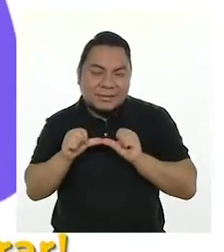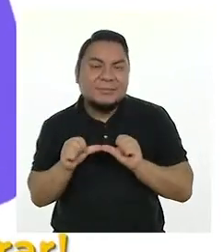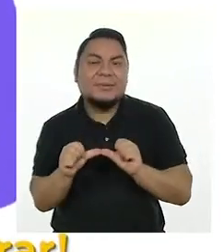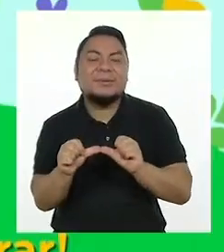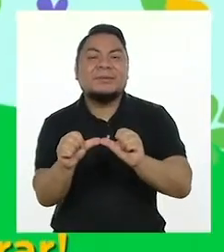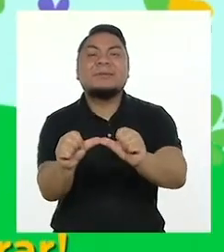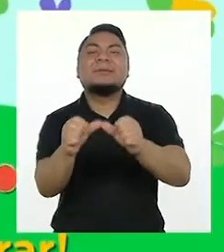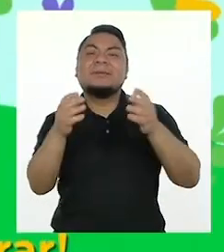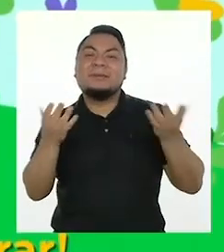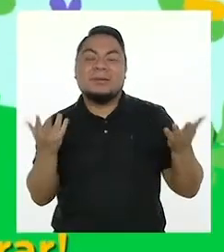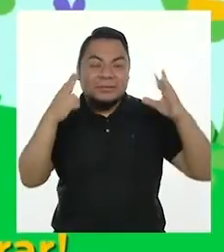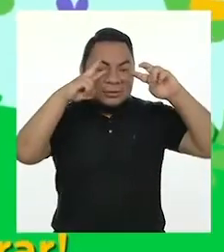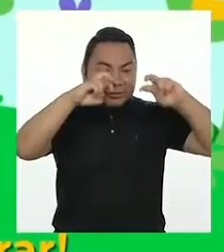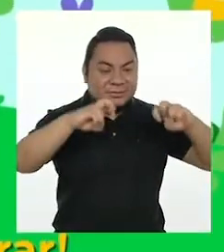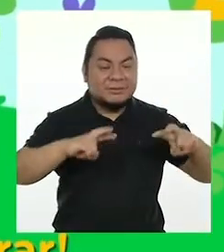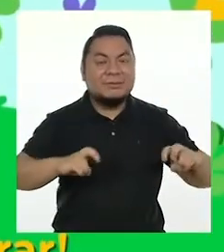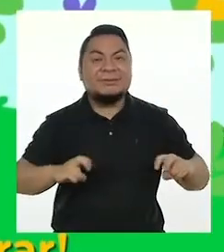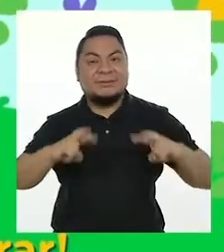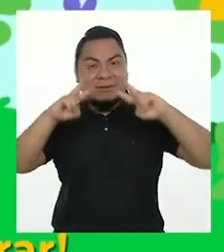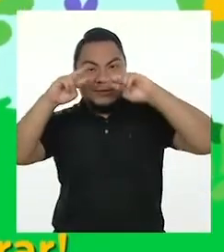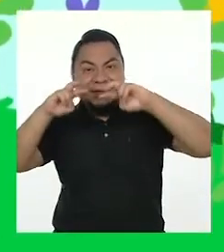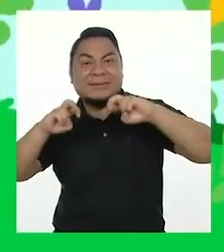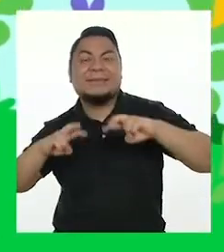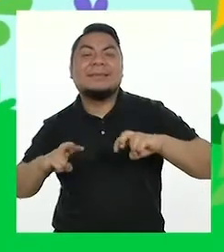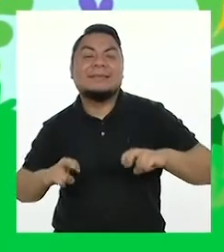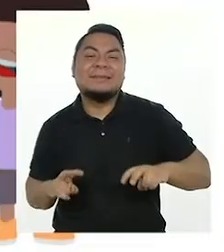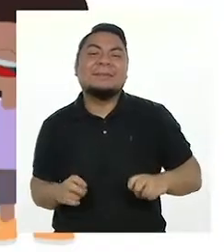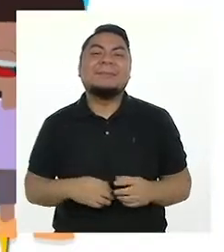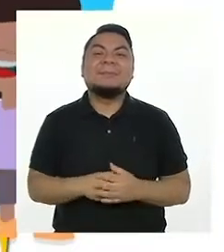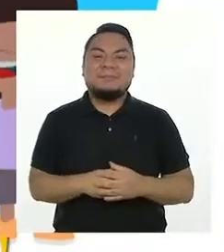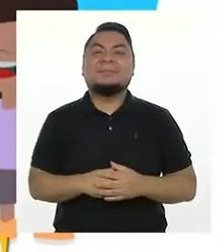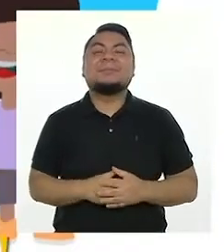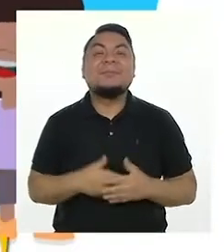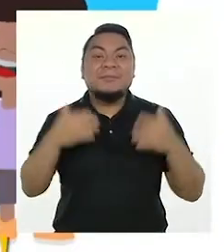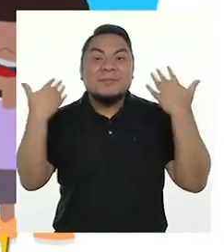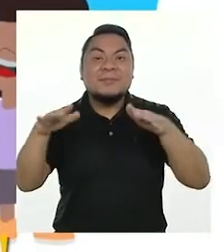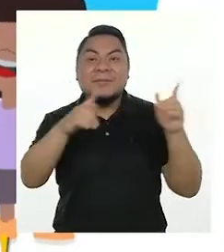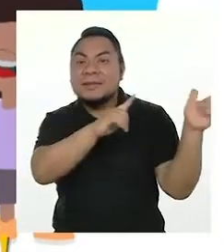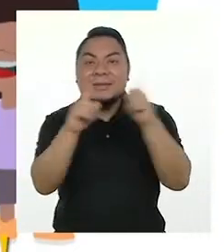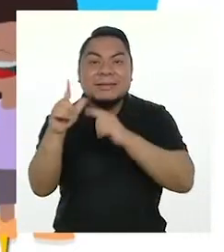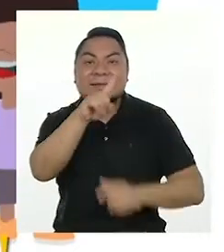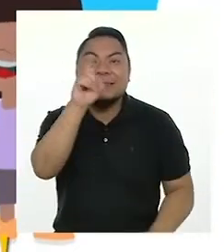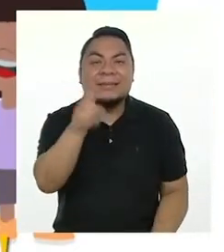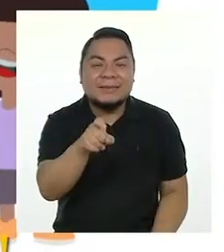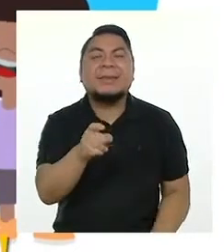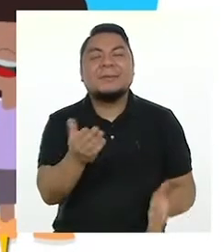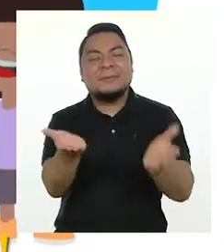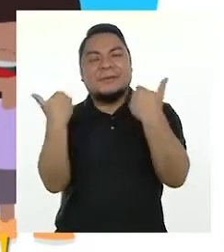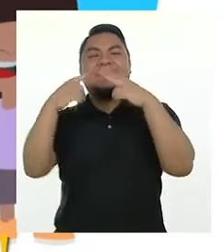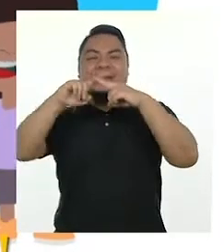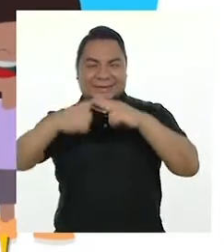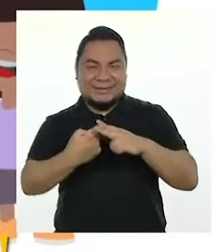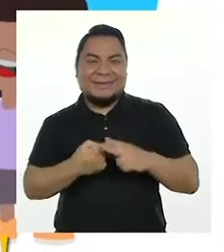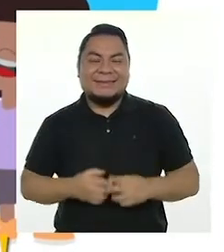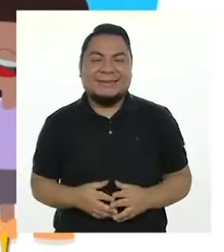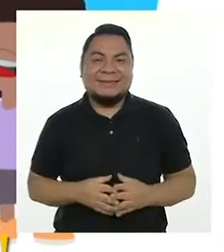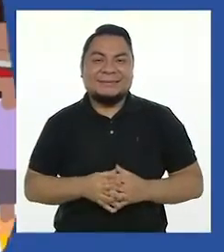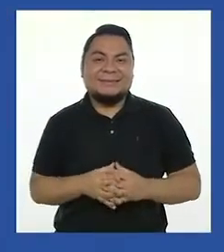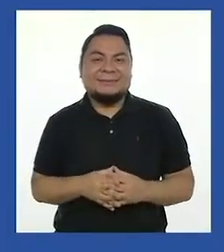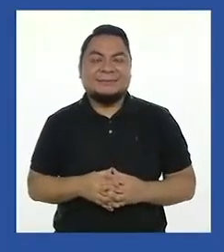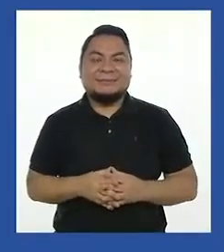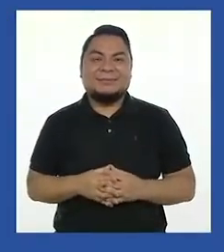pararemos de explorar ¿Están listos? ¡Nanca, mami!